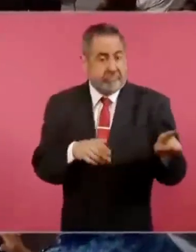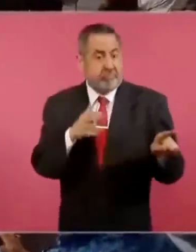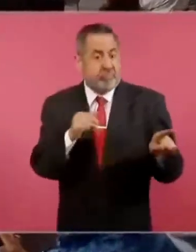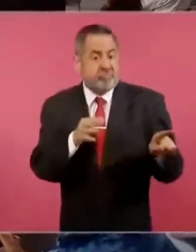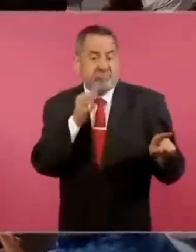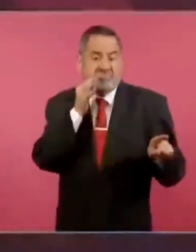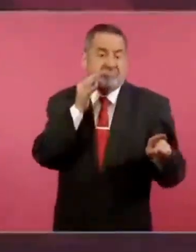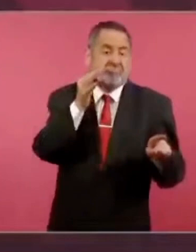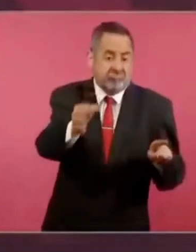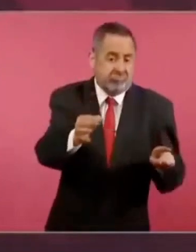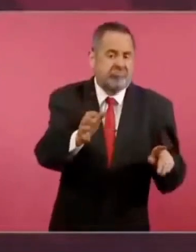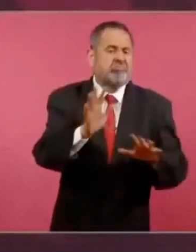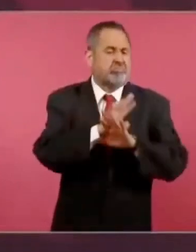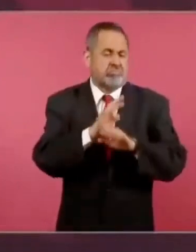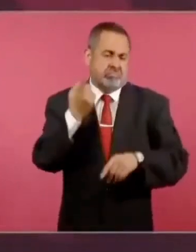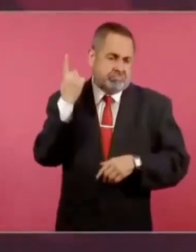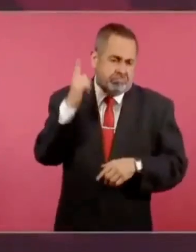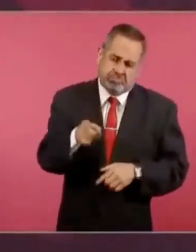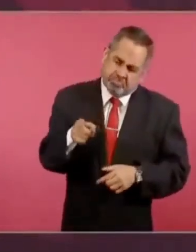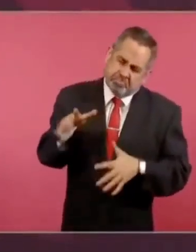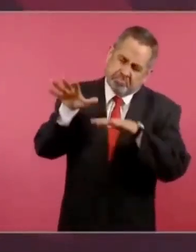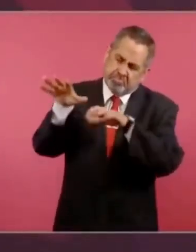ordenado su fusilamiento.